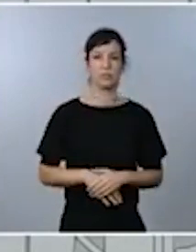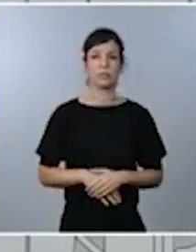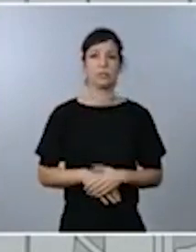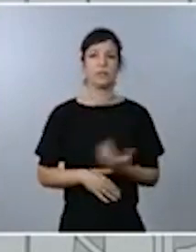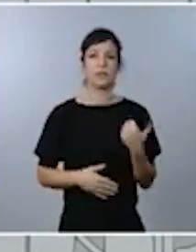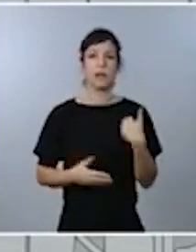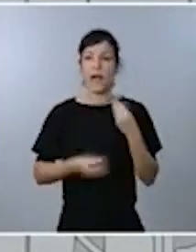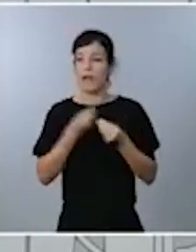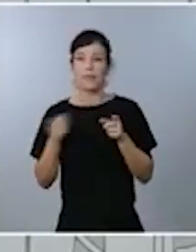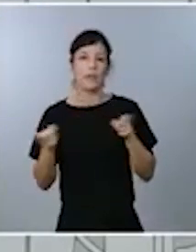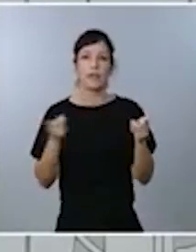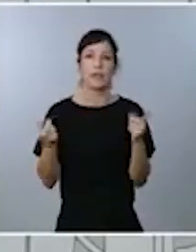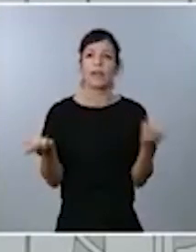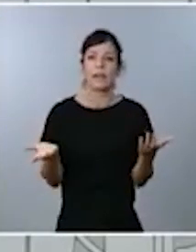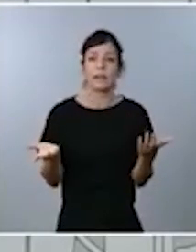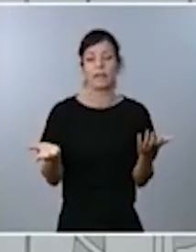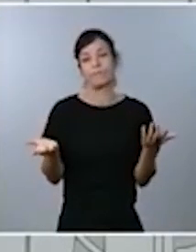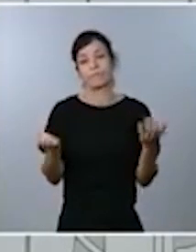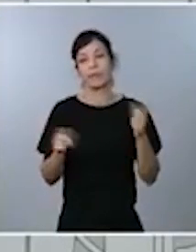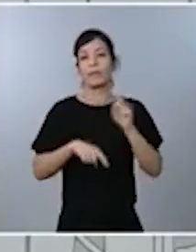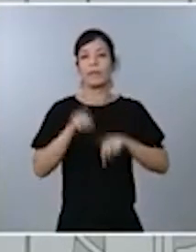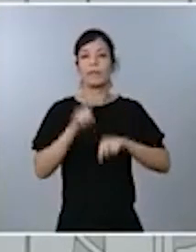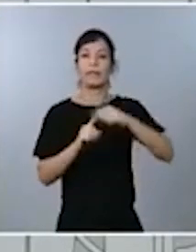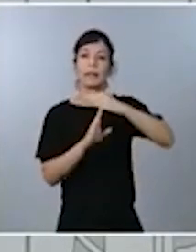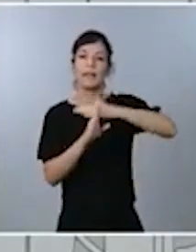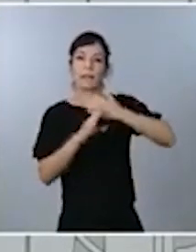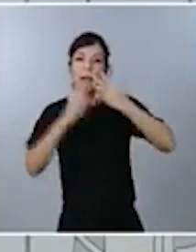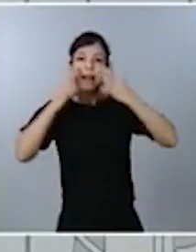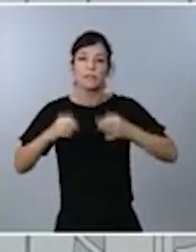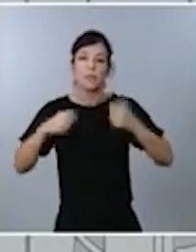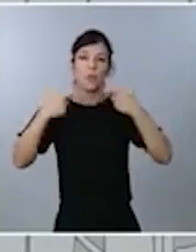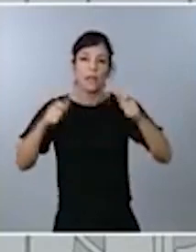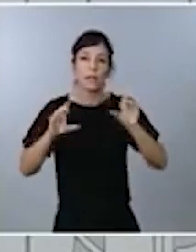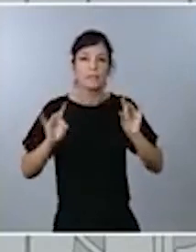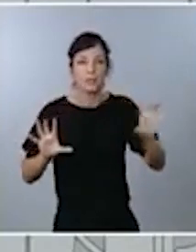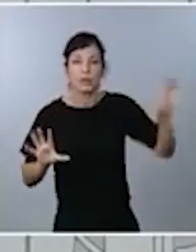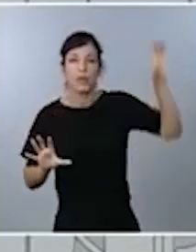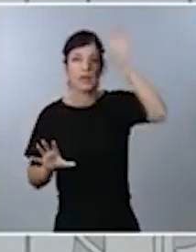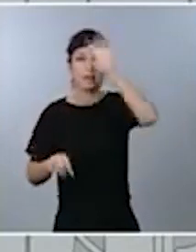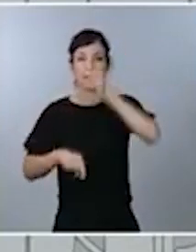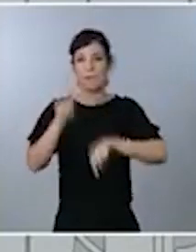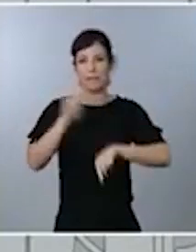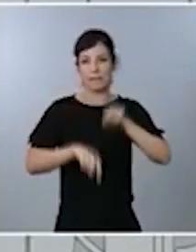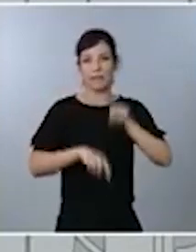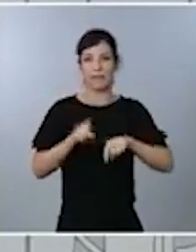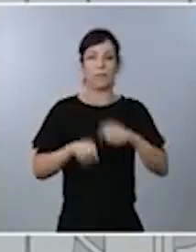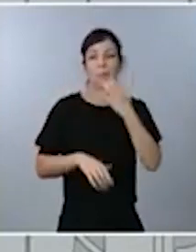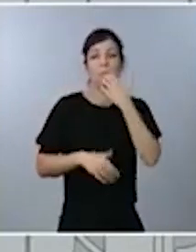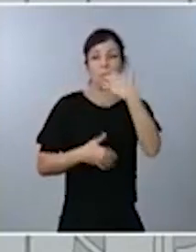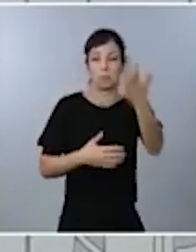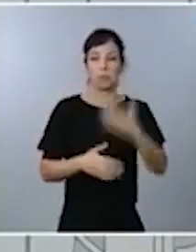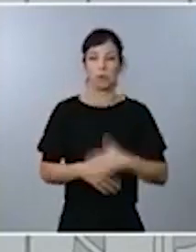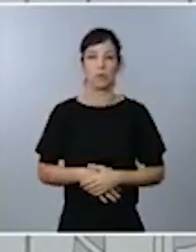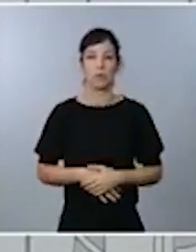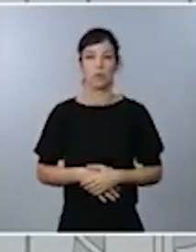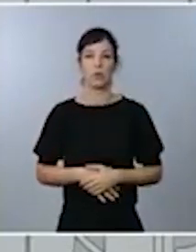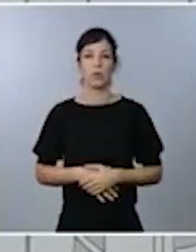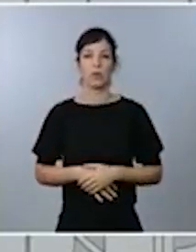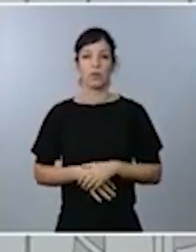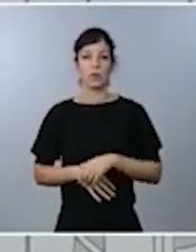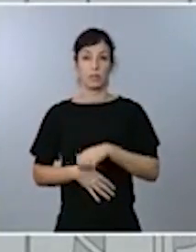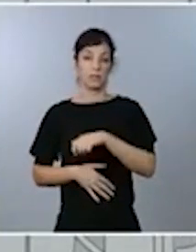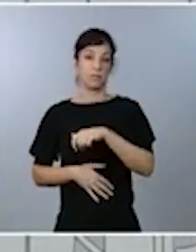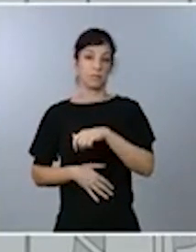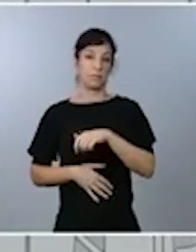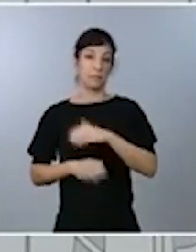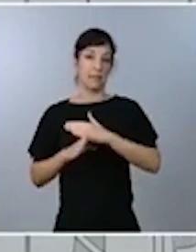Naturalmente varían según el nivel de riesgo de cada unidad territorial y pueden ir desde la reducción de aforos al 75% en el nivel bajo